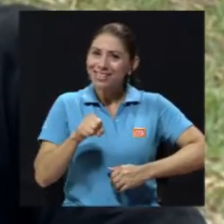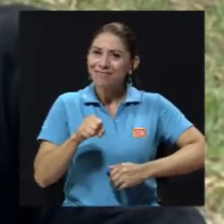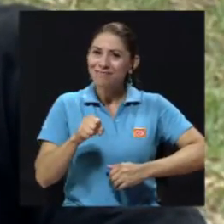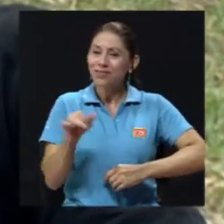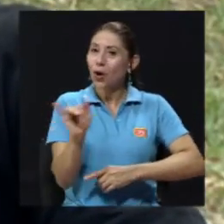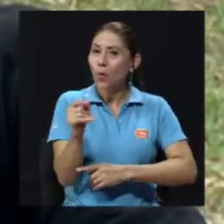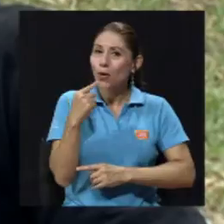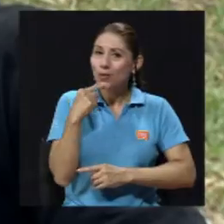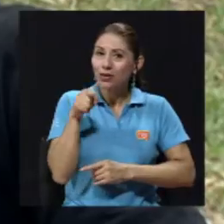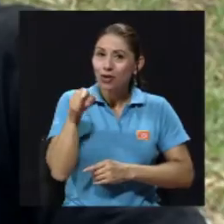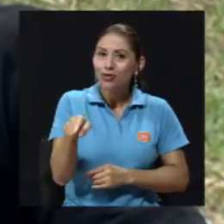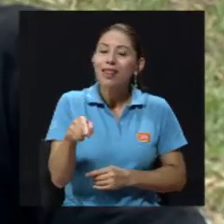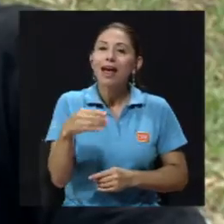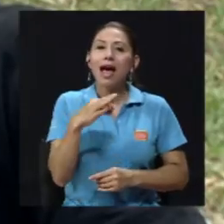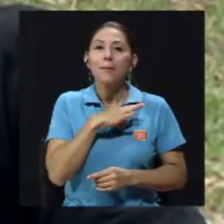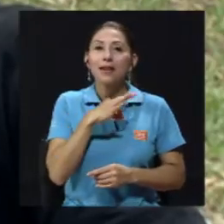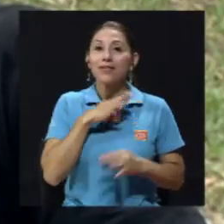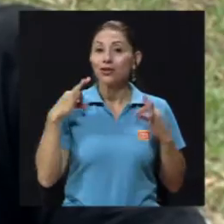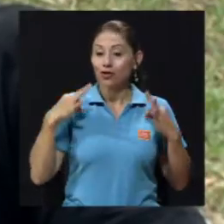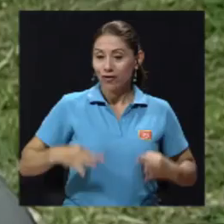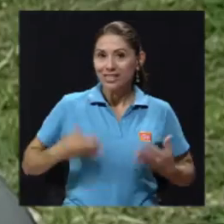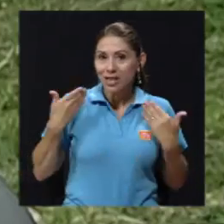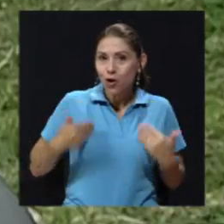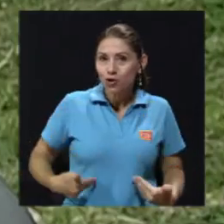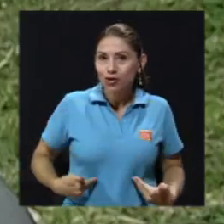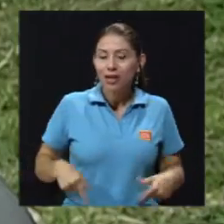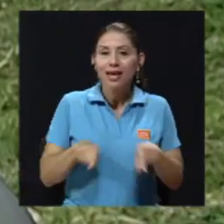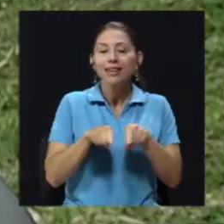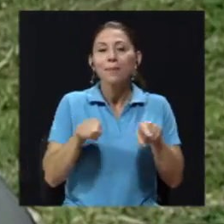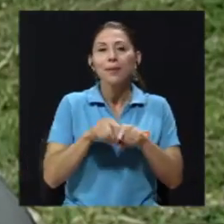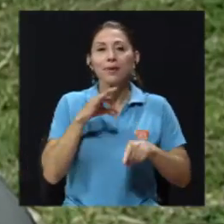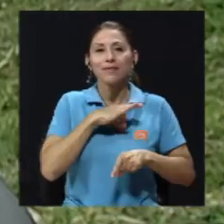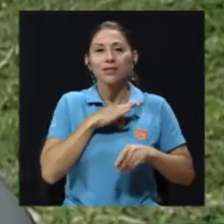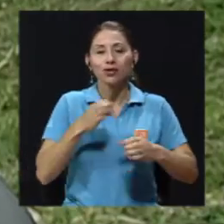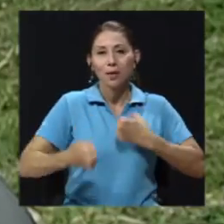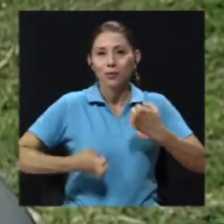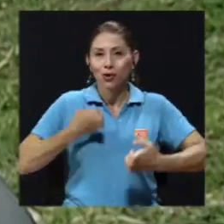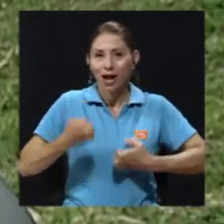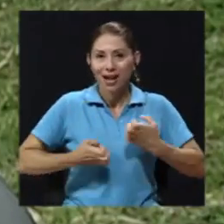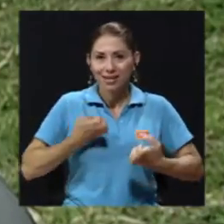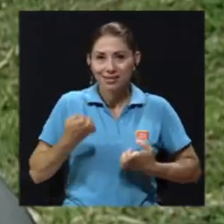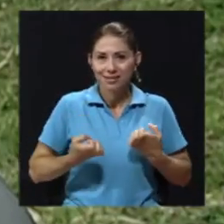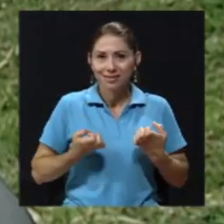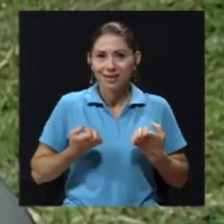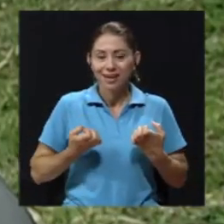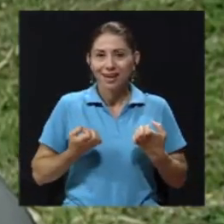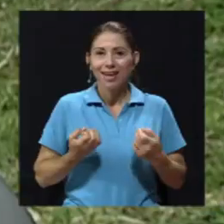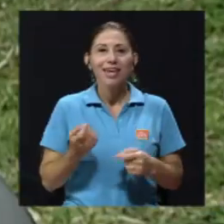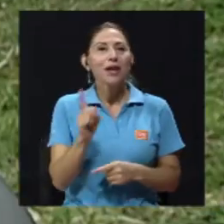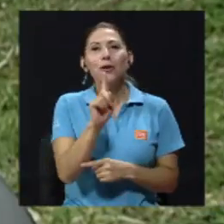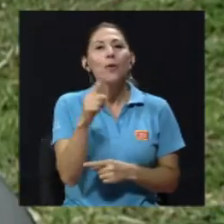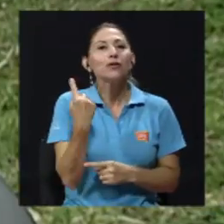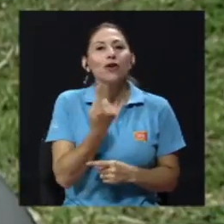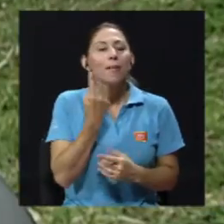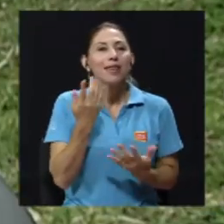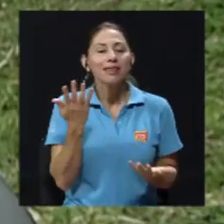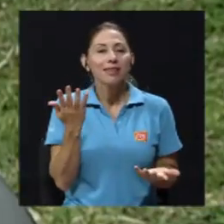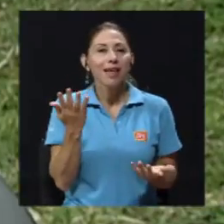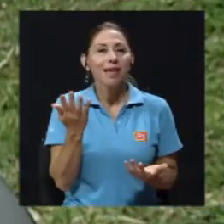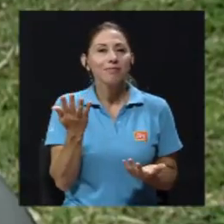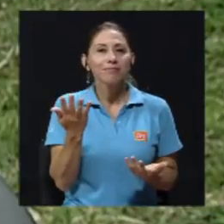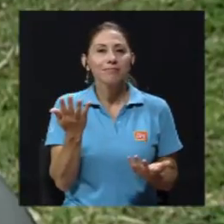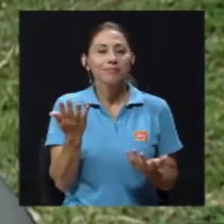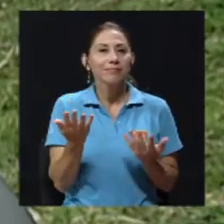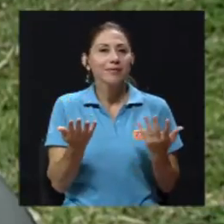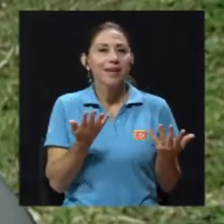sí, hay, como usted bien lo menciona, beneficios físicos y beneficios emocionales, que van más allá de solamente